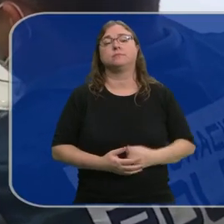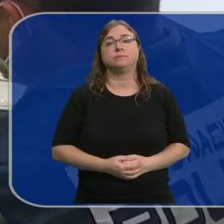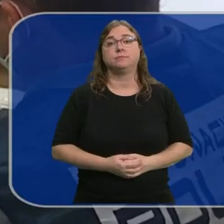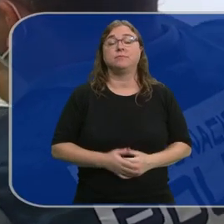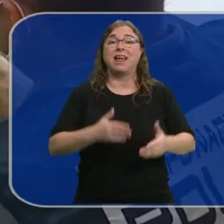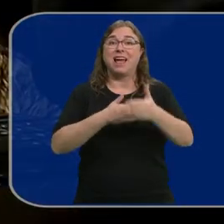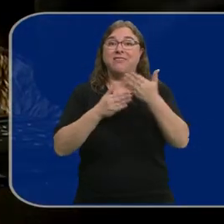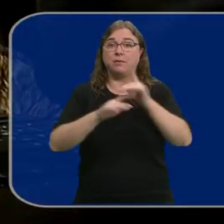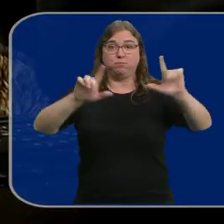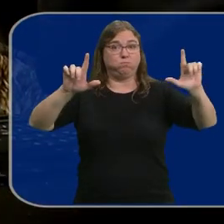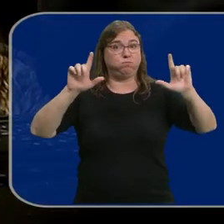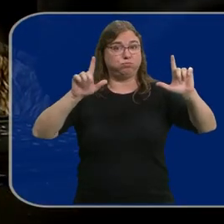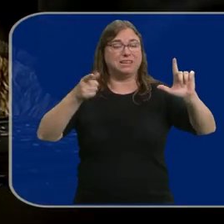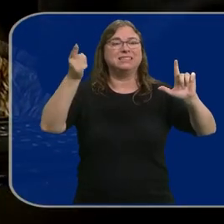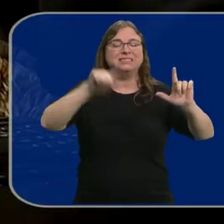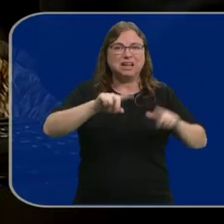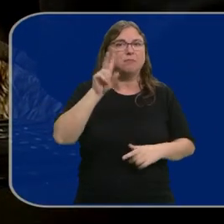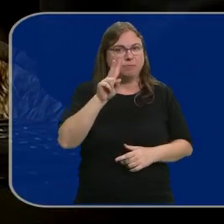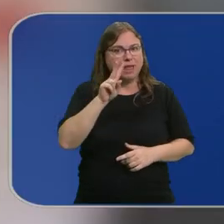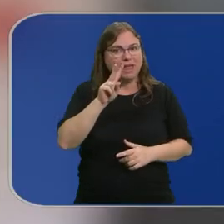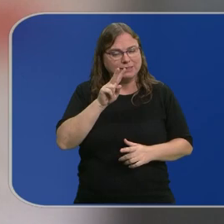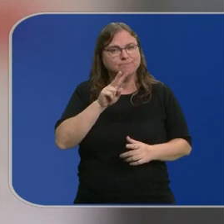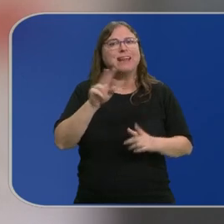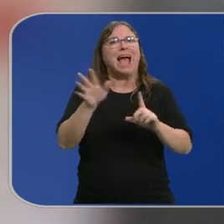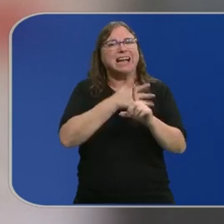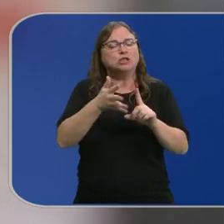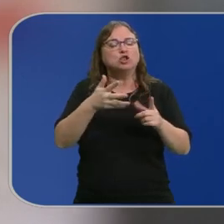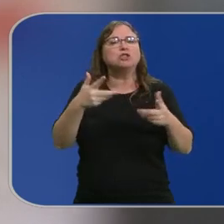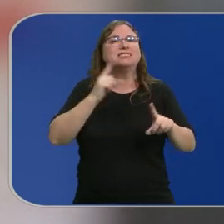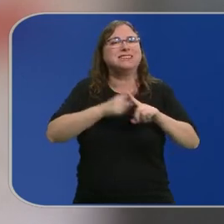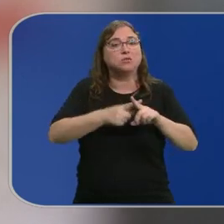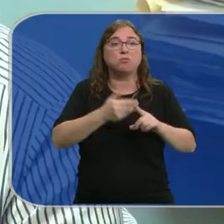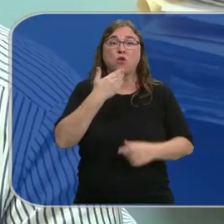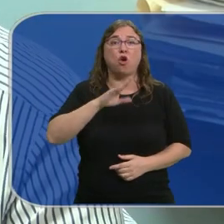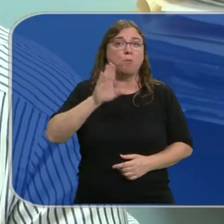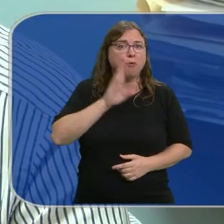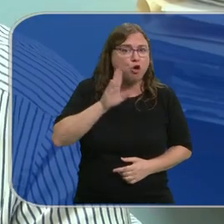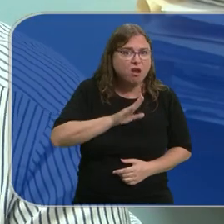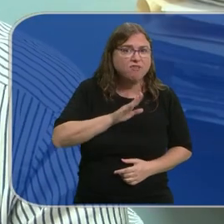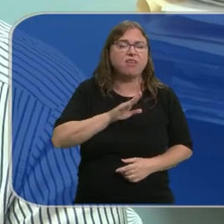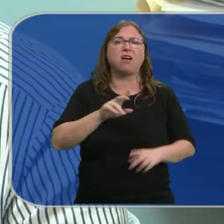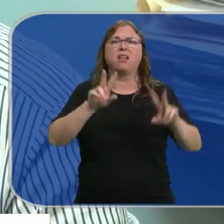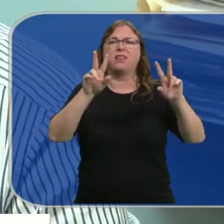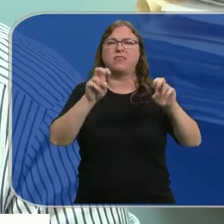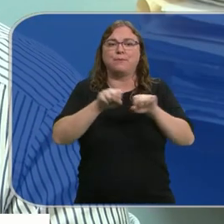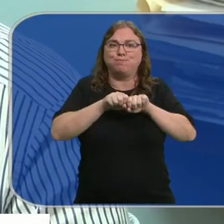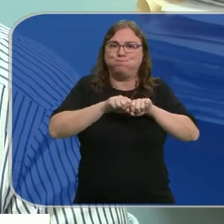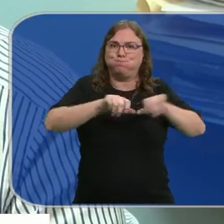A través de la pantalla también se pueden cometer agresiones sexuales. Desde la pornografía, la difusión en redes